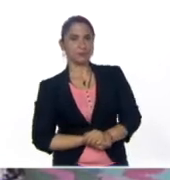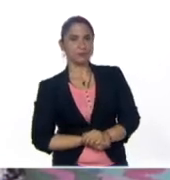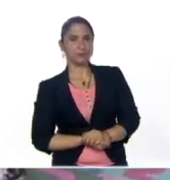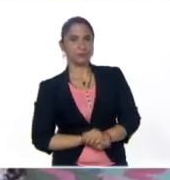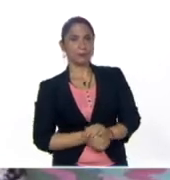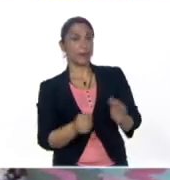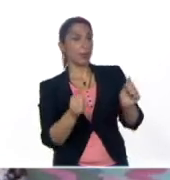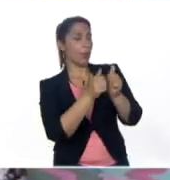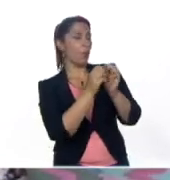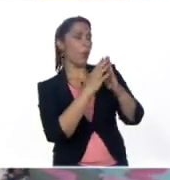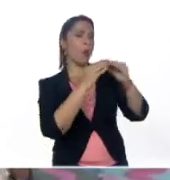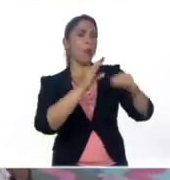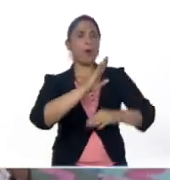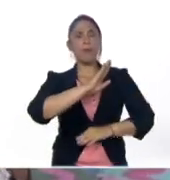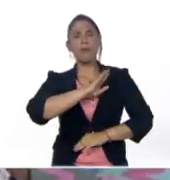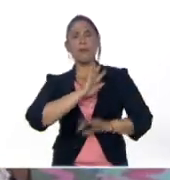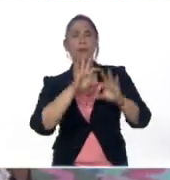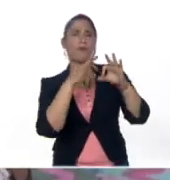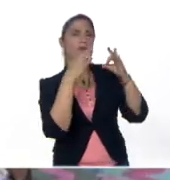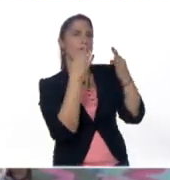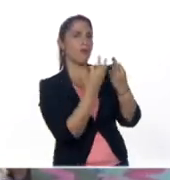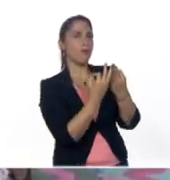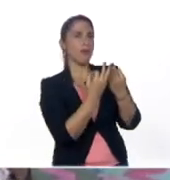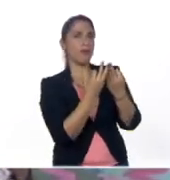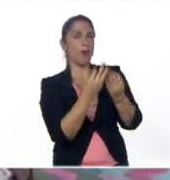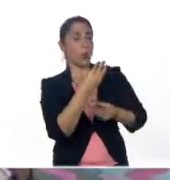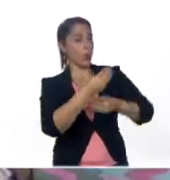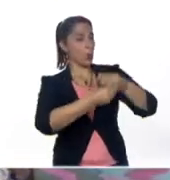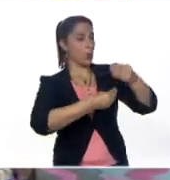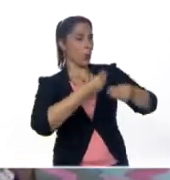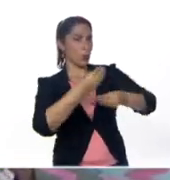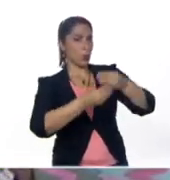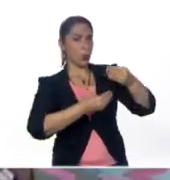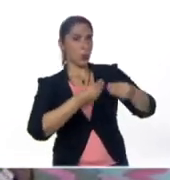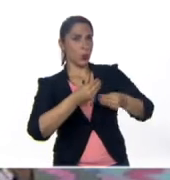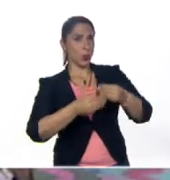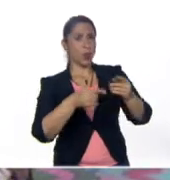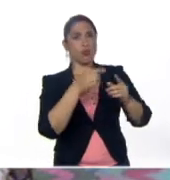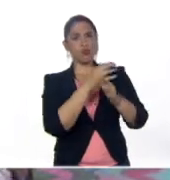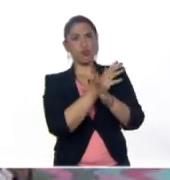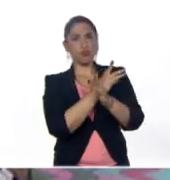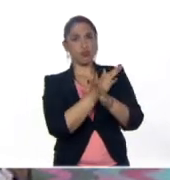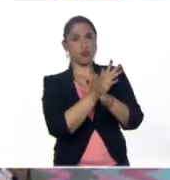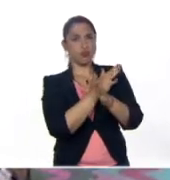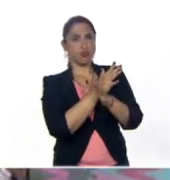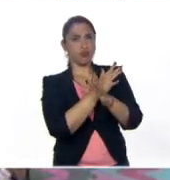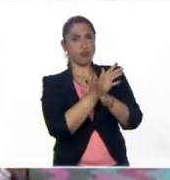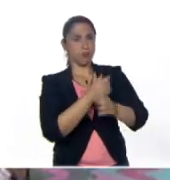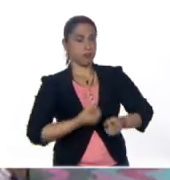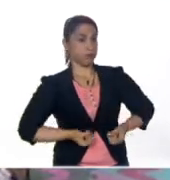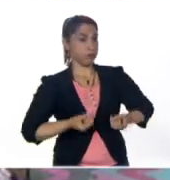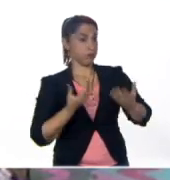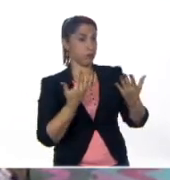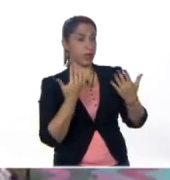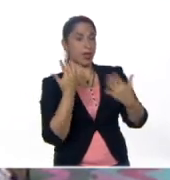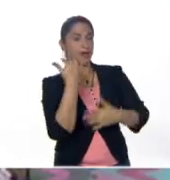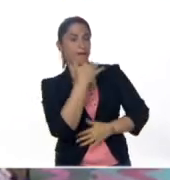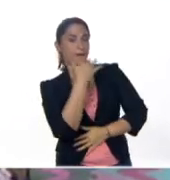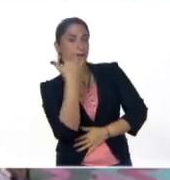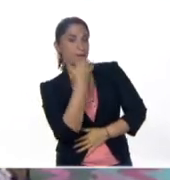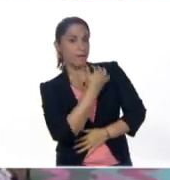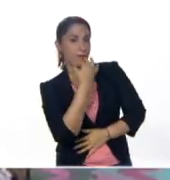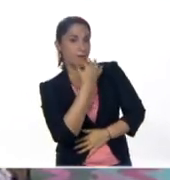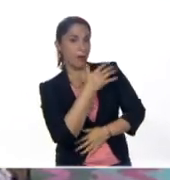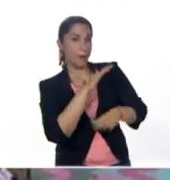Con toda mi familia hacemos una ronda que da mucha risa